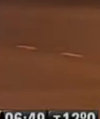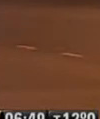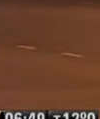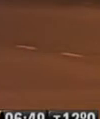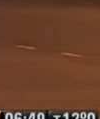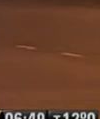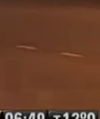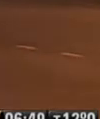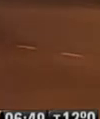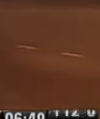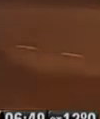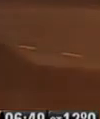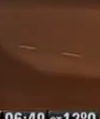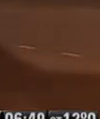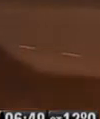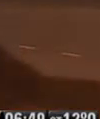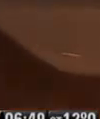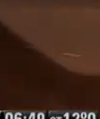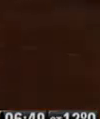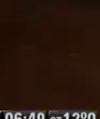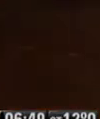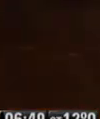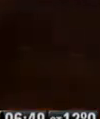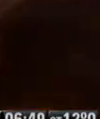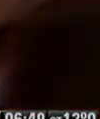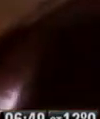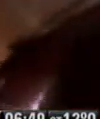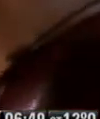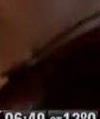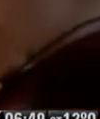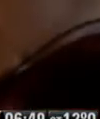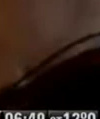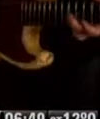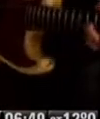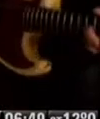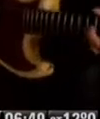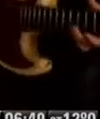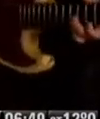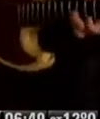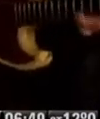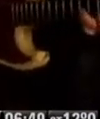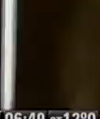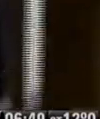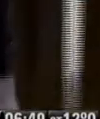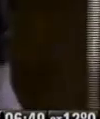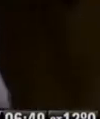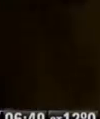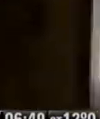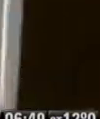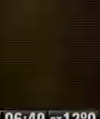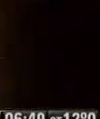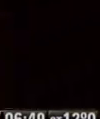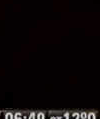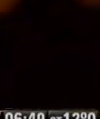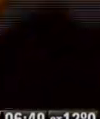Una radio en el mar, una chica en el cielo todo el tiempo.